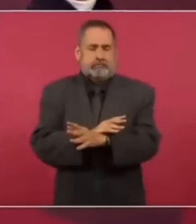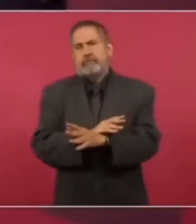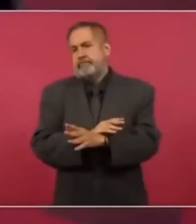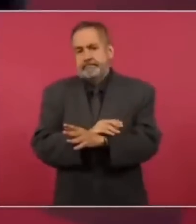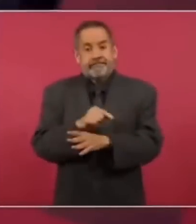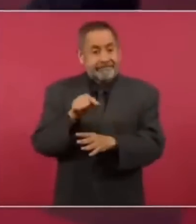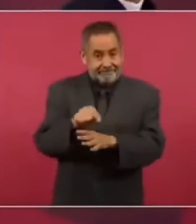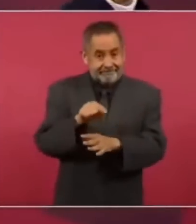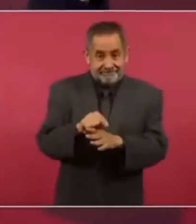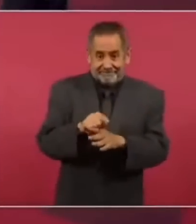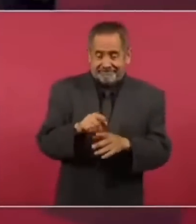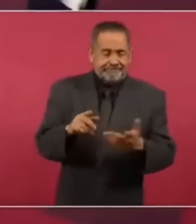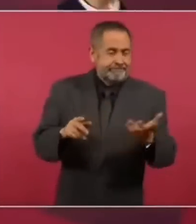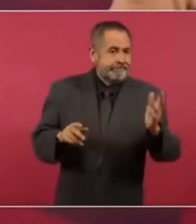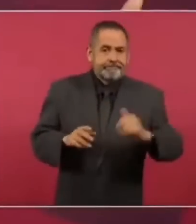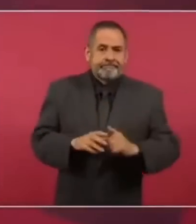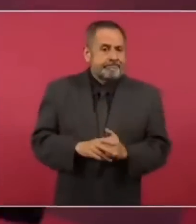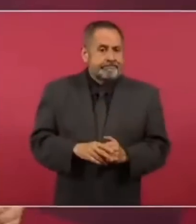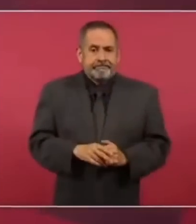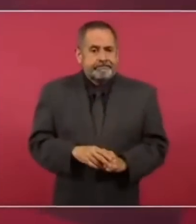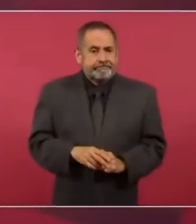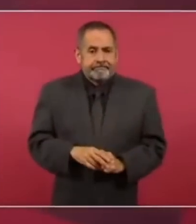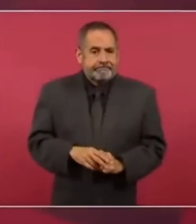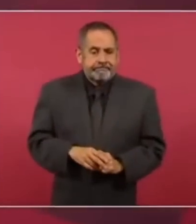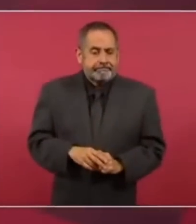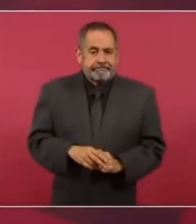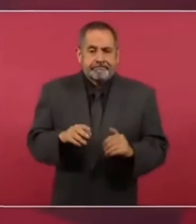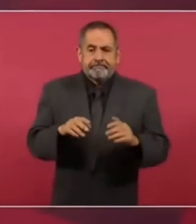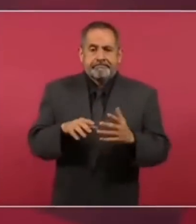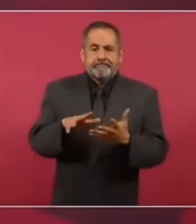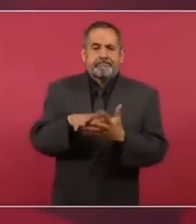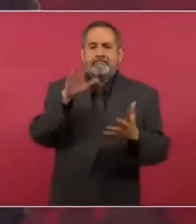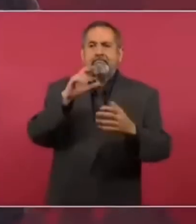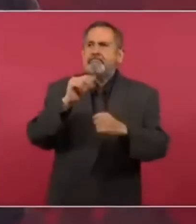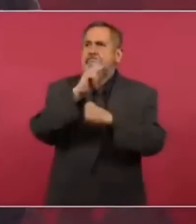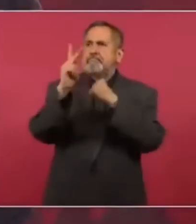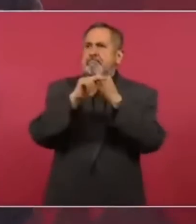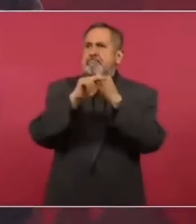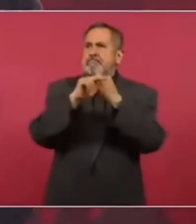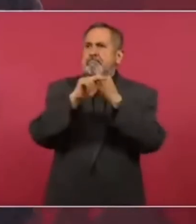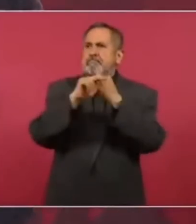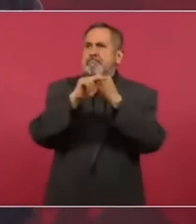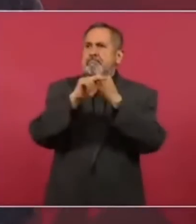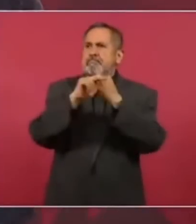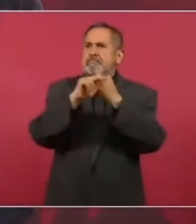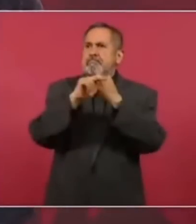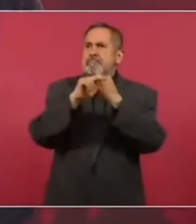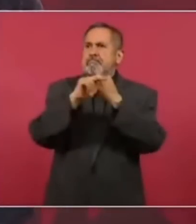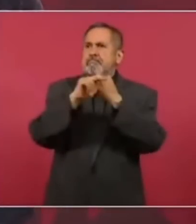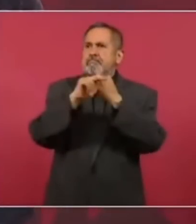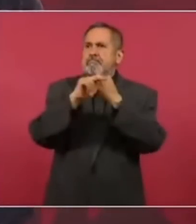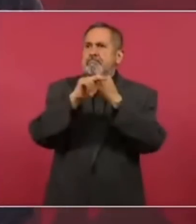aplicaron en la mayoría de los países, no solo